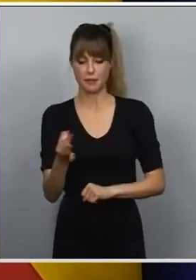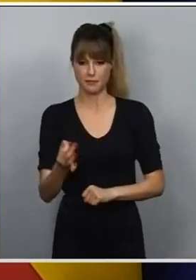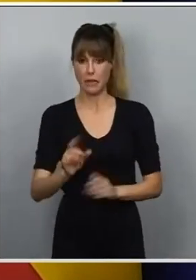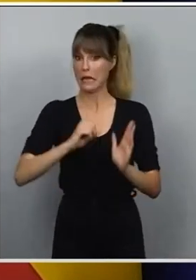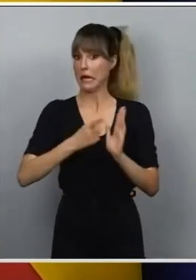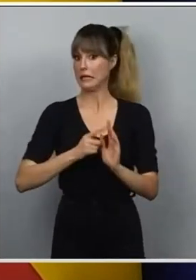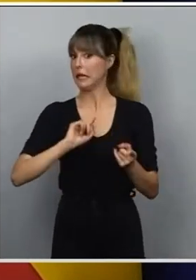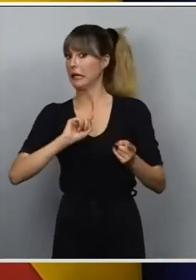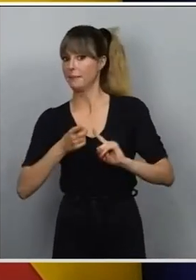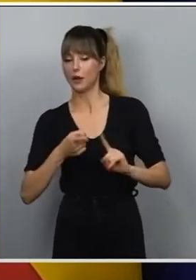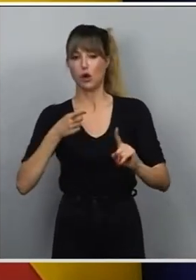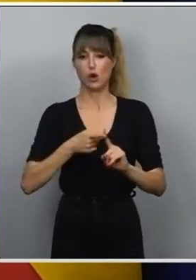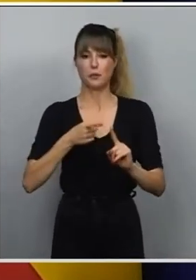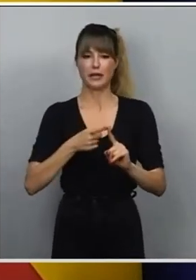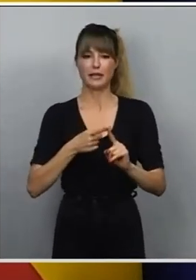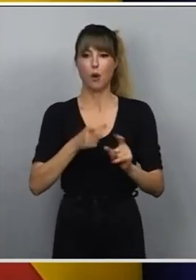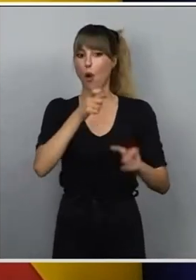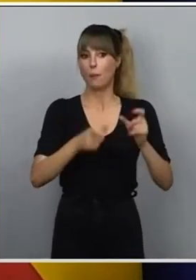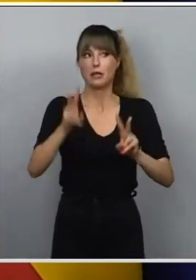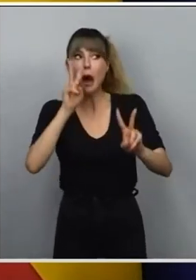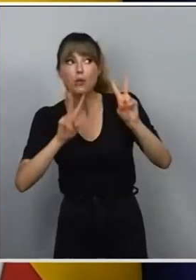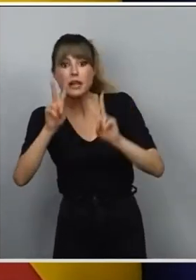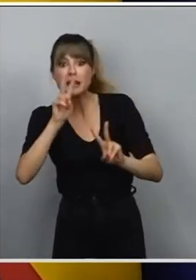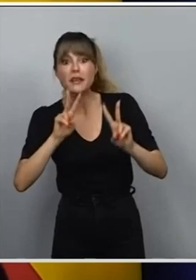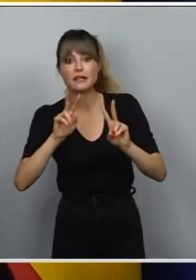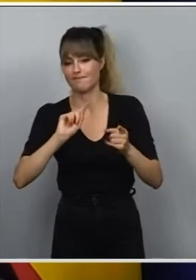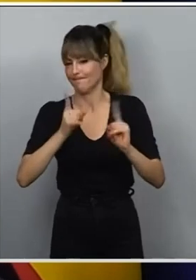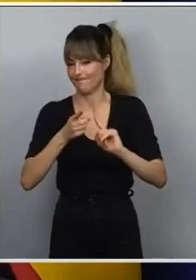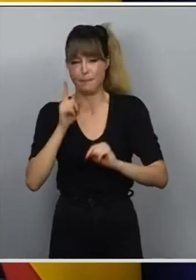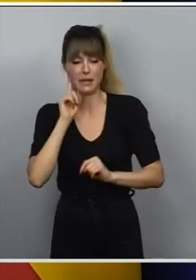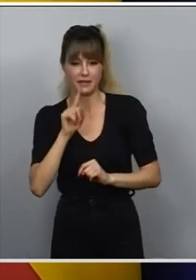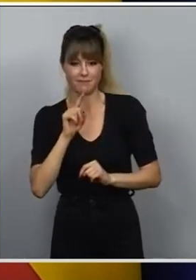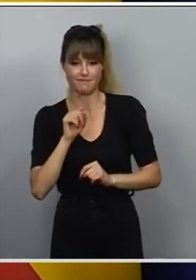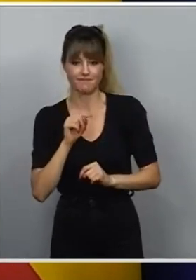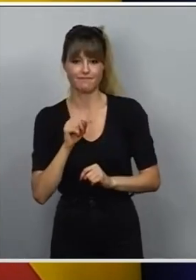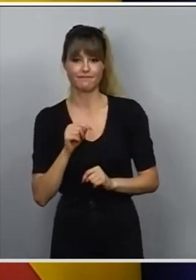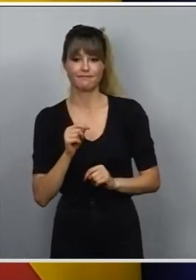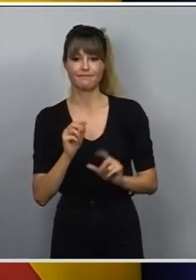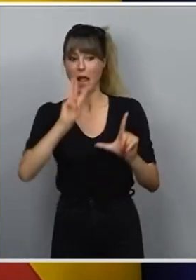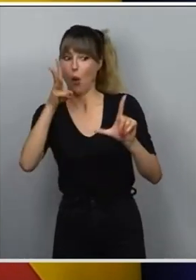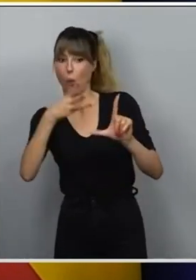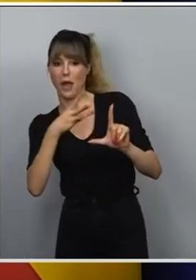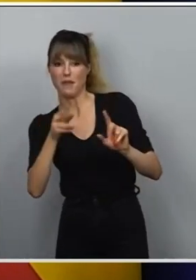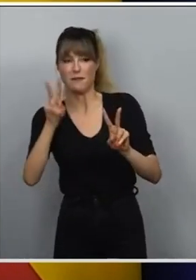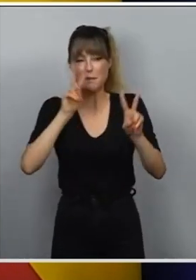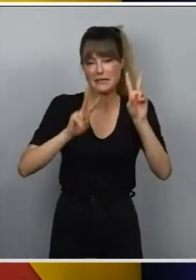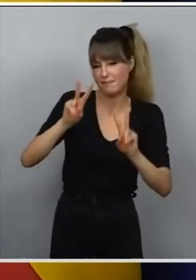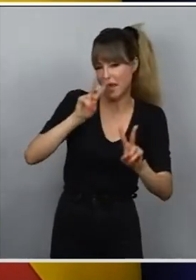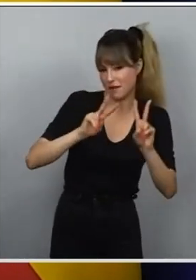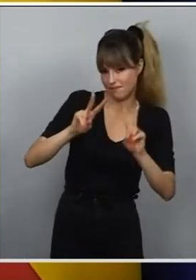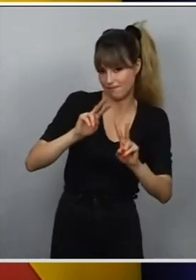reformar la ley para que no se puedan falsear las audiencias incurriendo en prácticas que alteran las visitas reales a las páginas web de los medios de información.